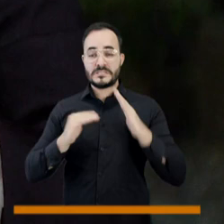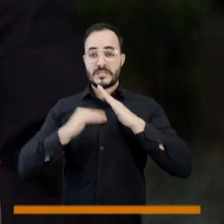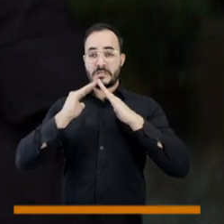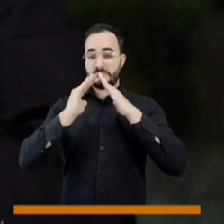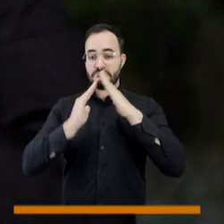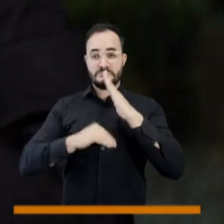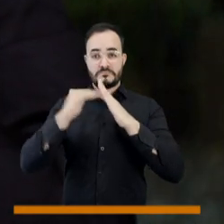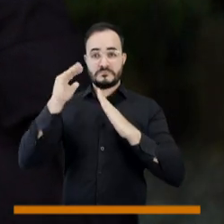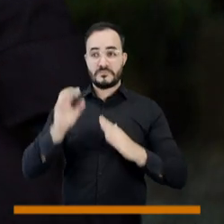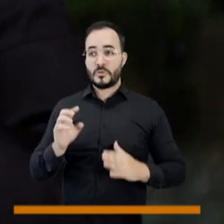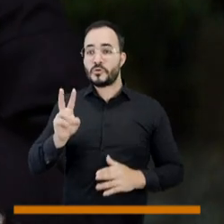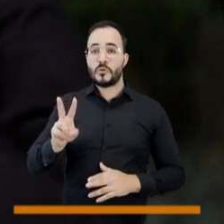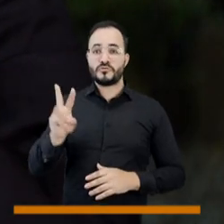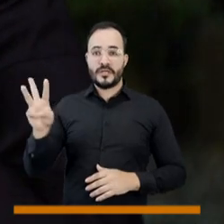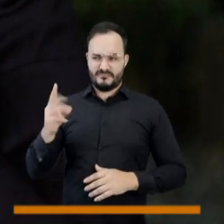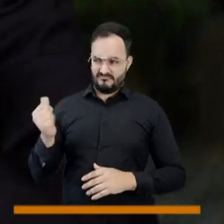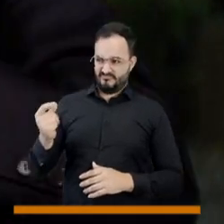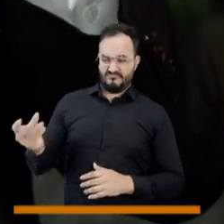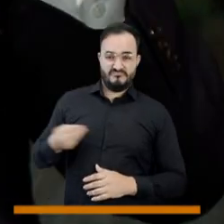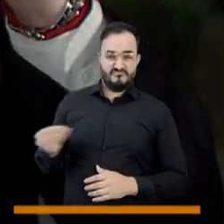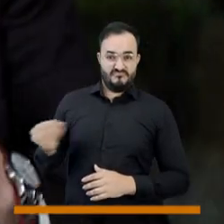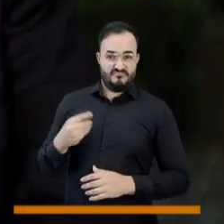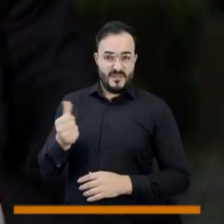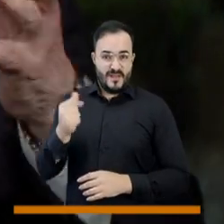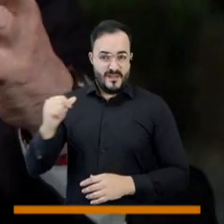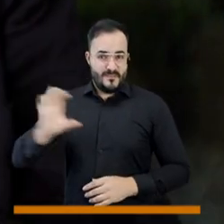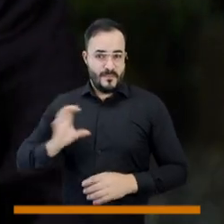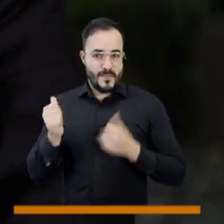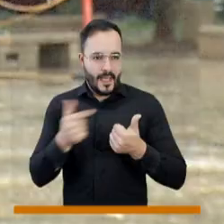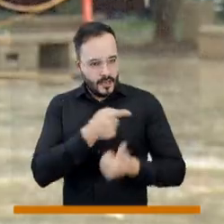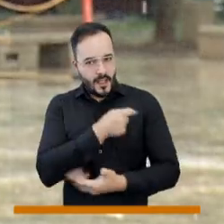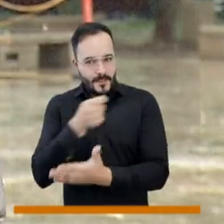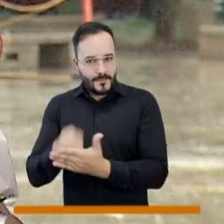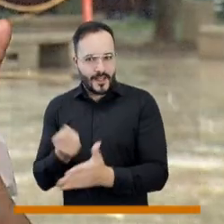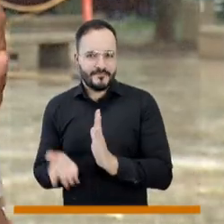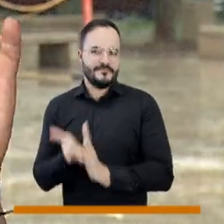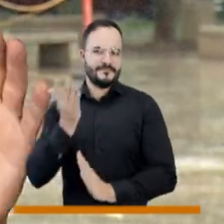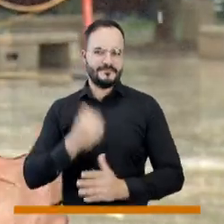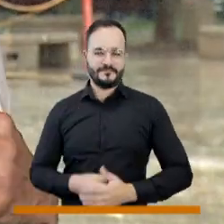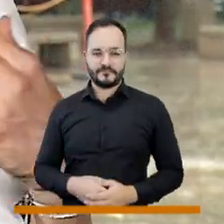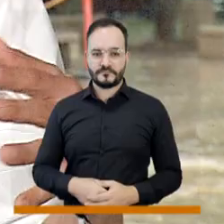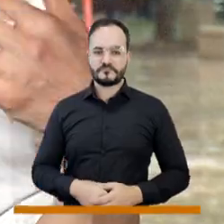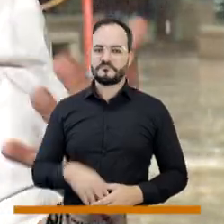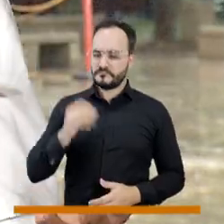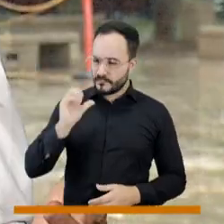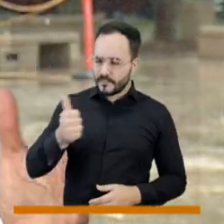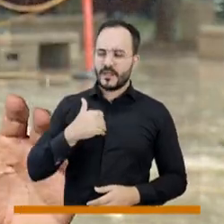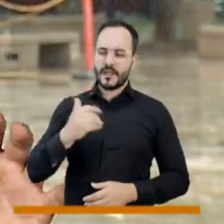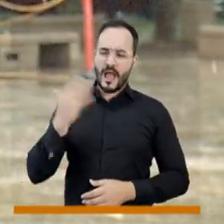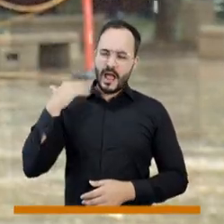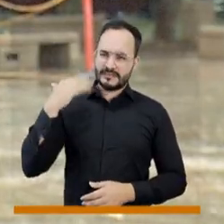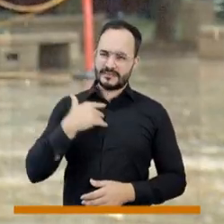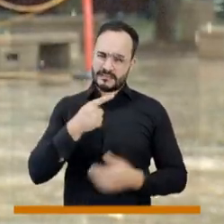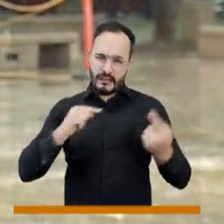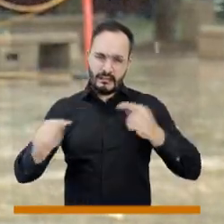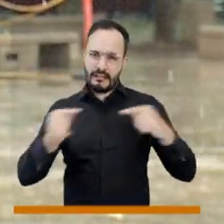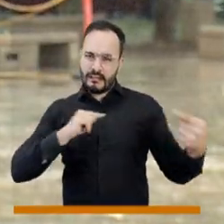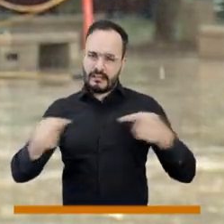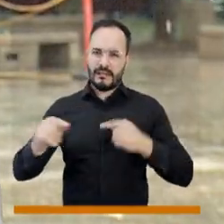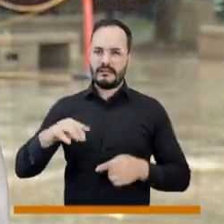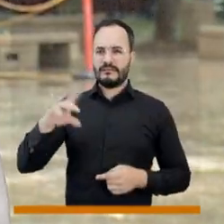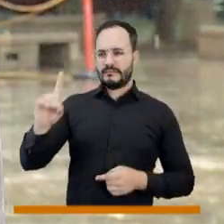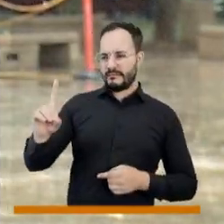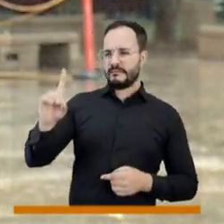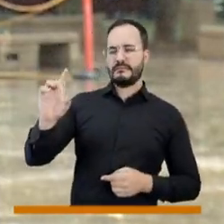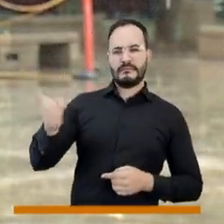Entonces, queda mal focalizado. Ese problema tiene, pero en general es un buen sistema. Una pregunta que ha venido mucho en el debate es la